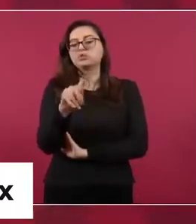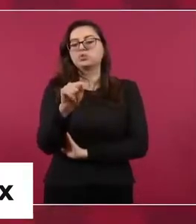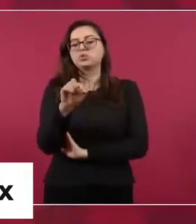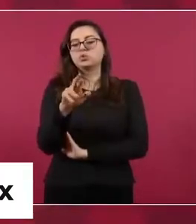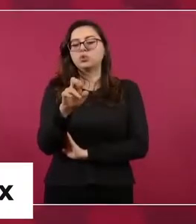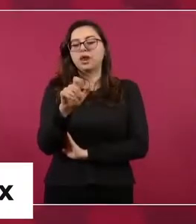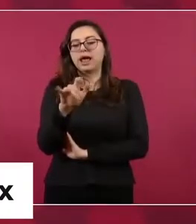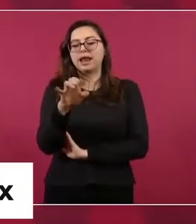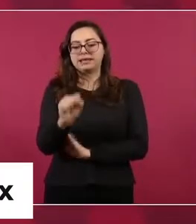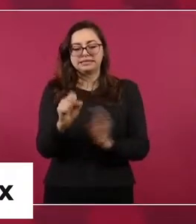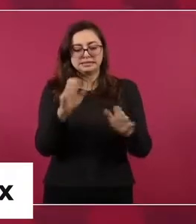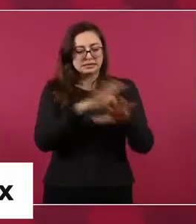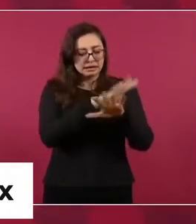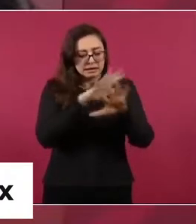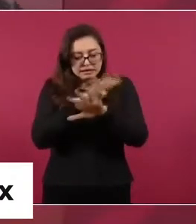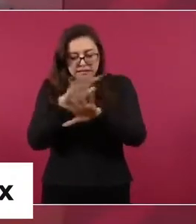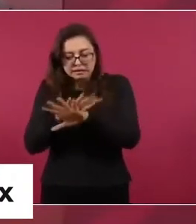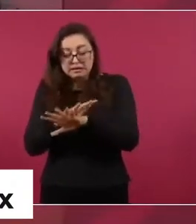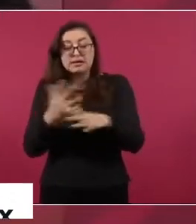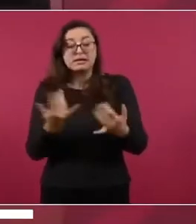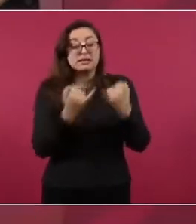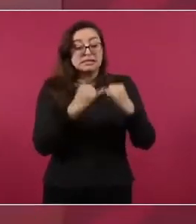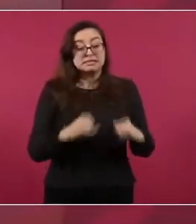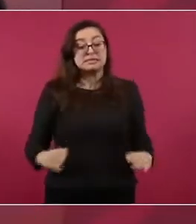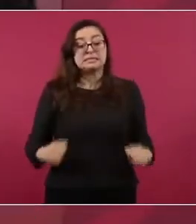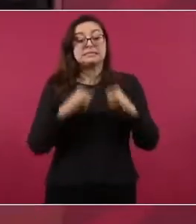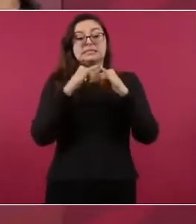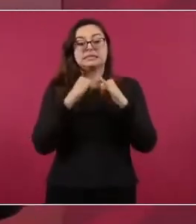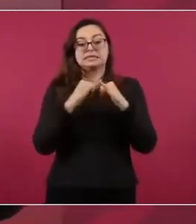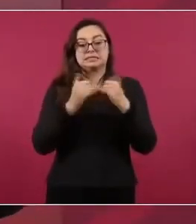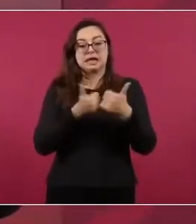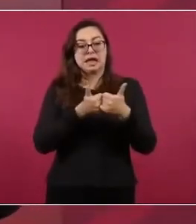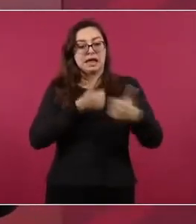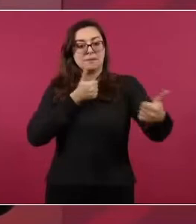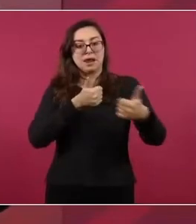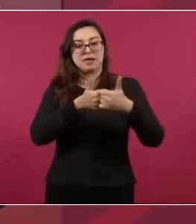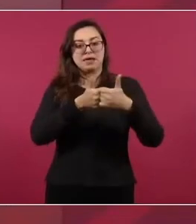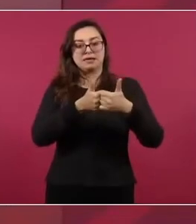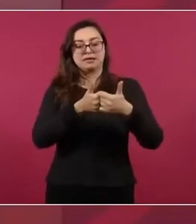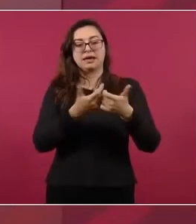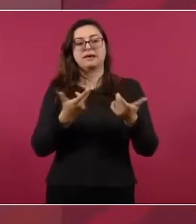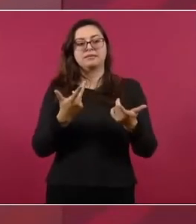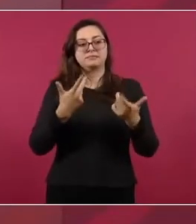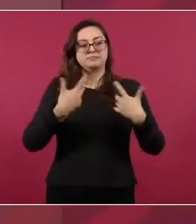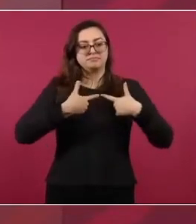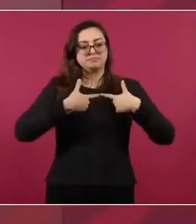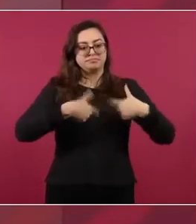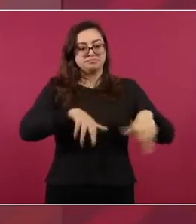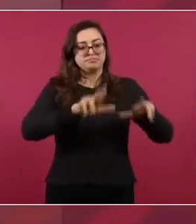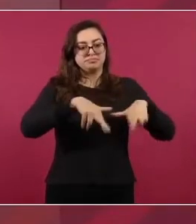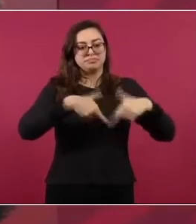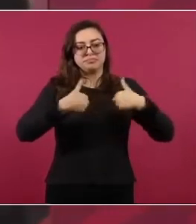para que en el caso de que llegara un presidente